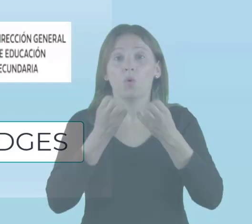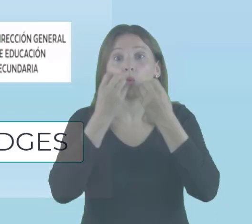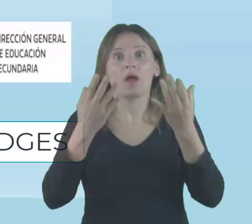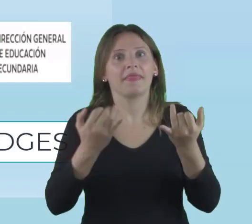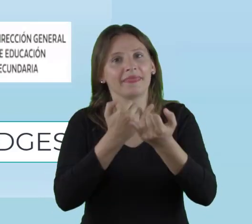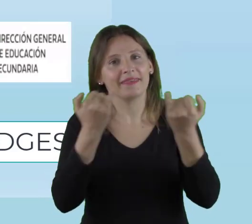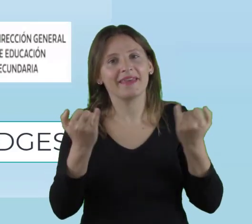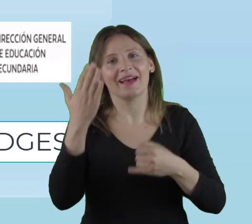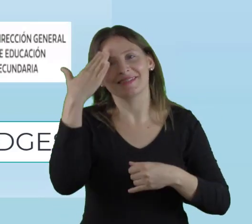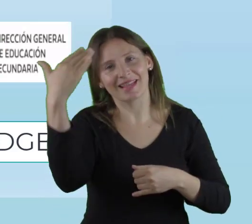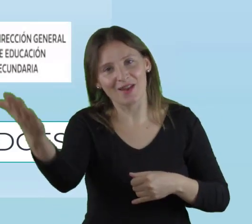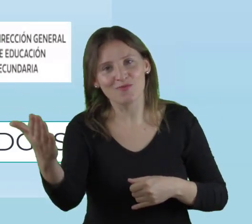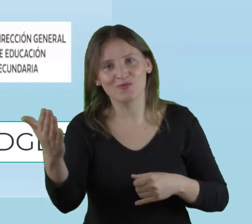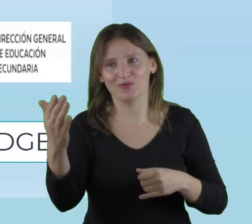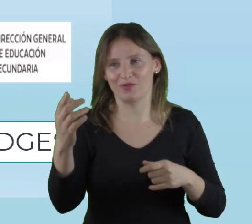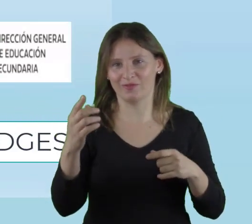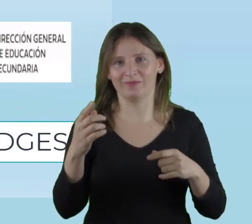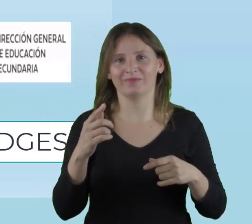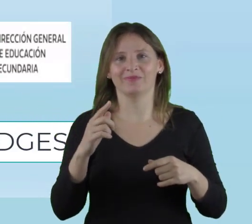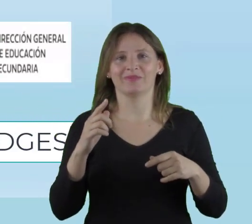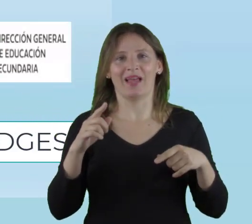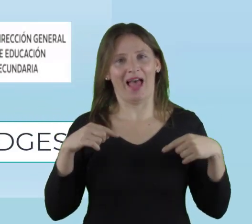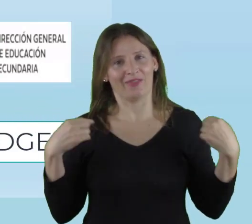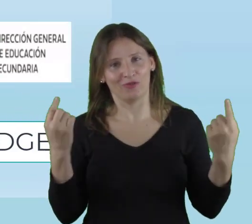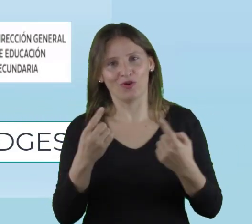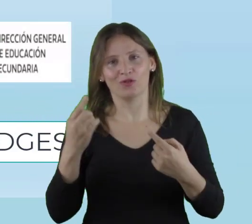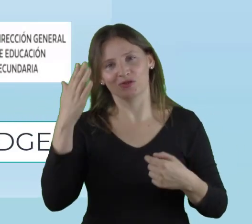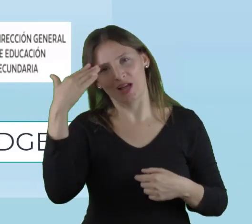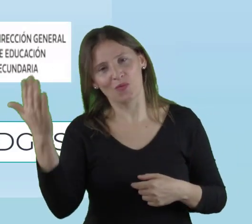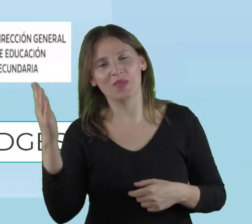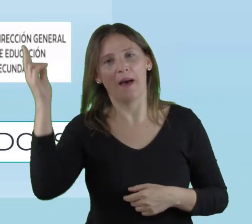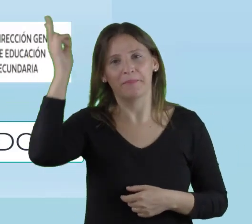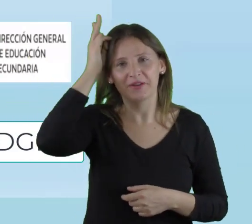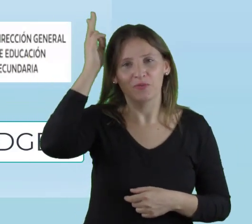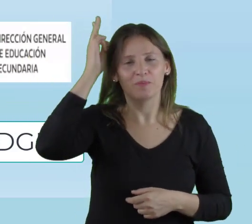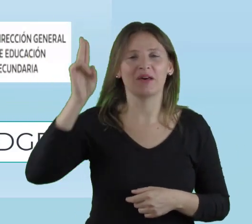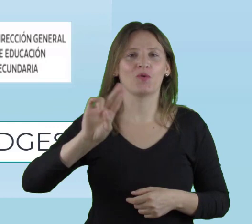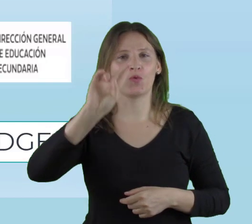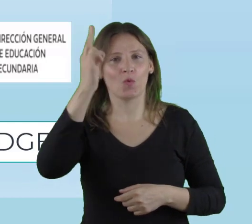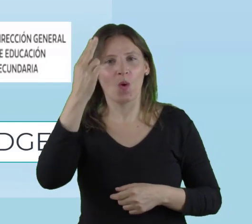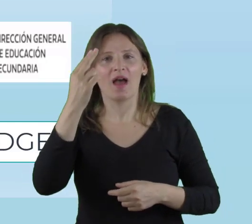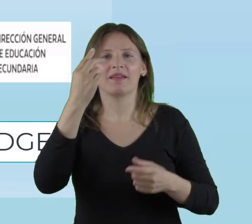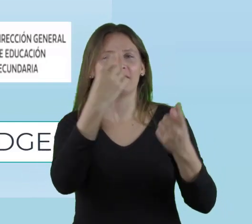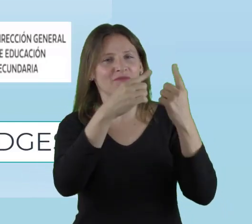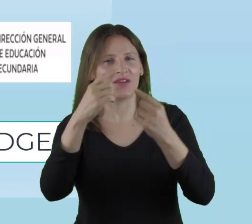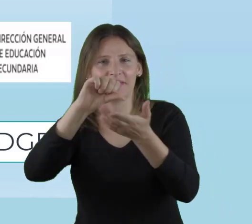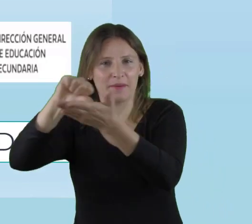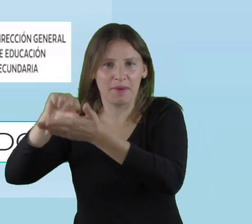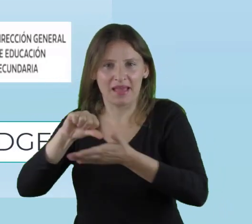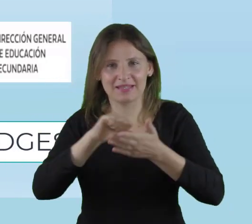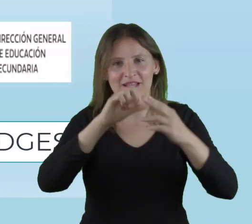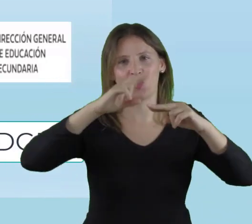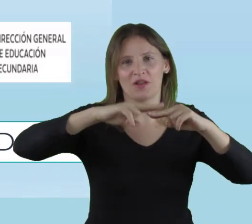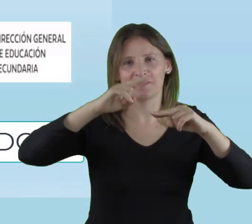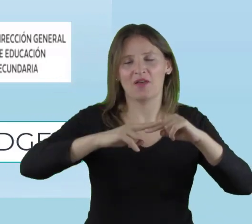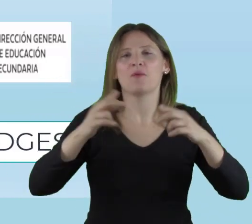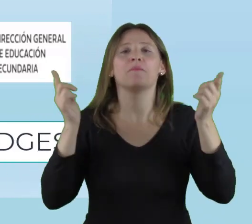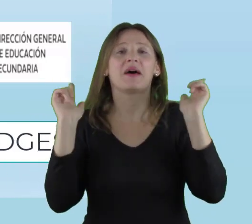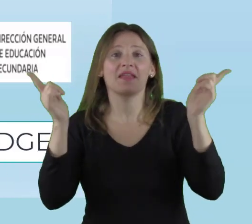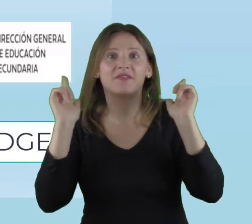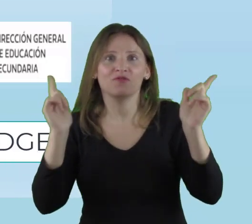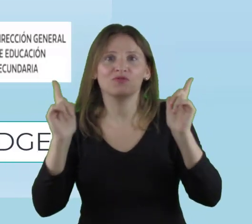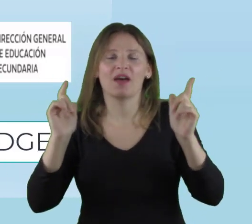Buen día, va mi saludo desde Perú, para Uruguay y para todos los países que están conectados para